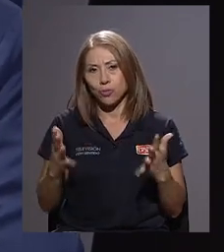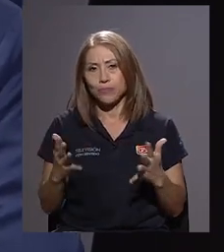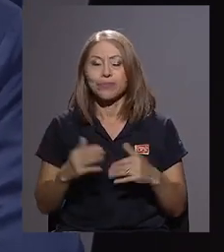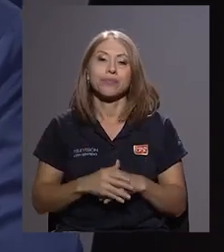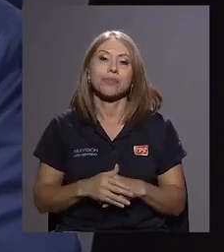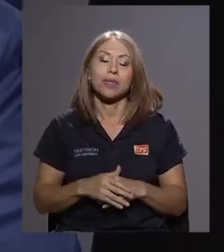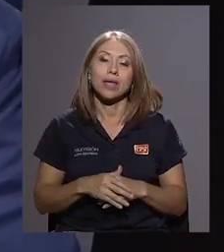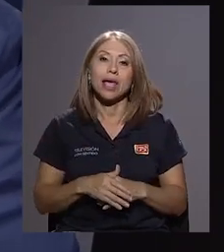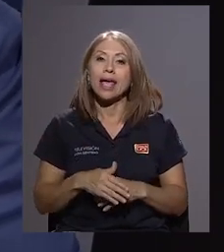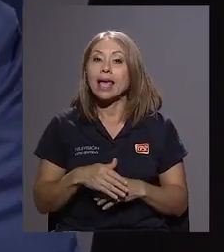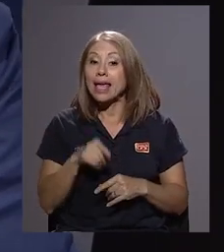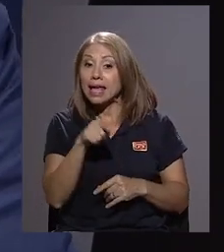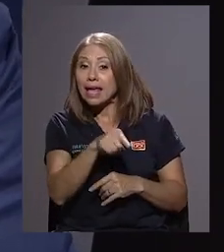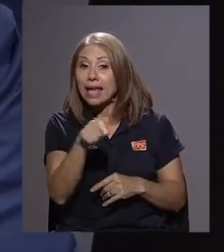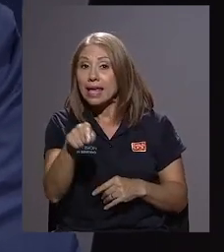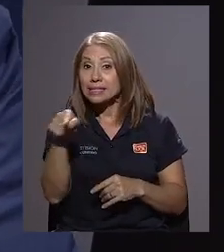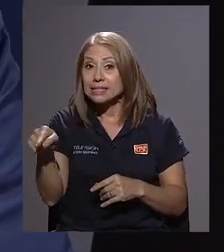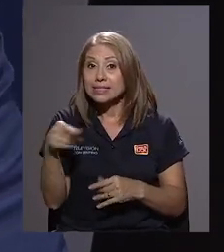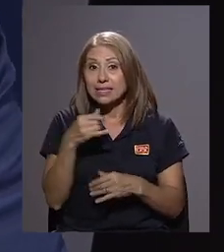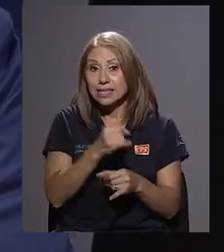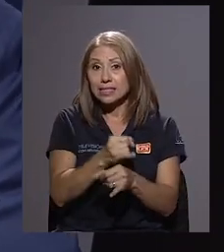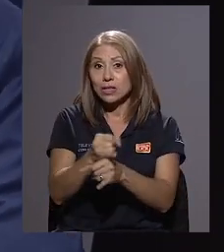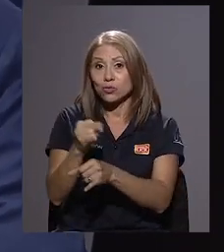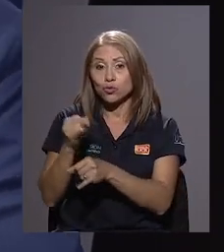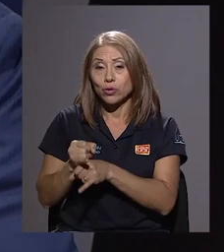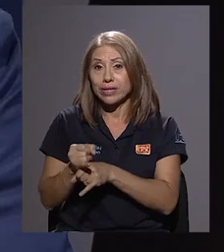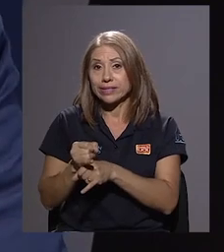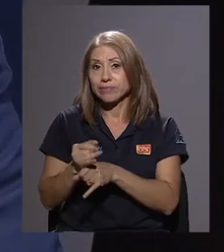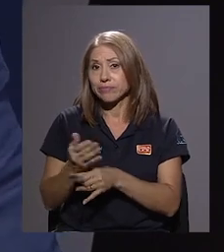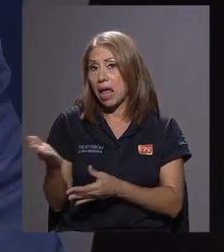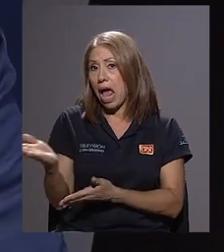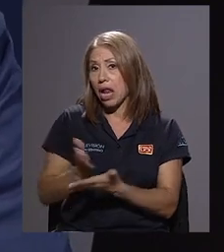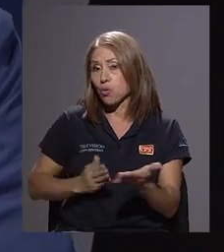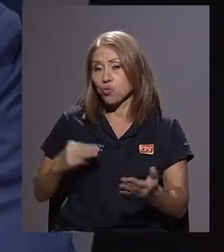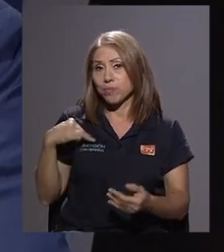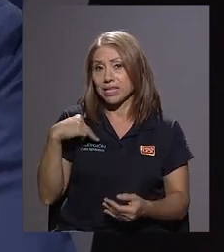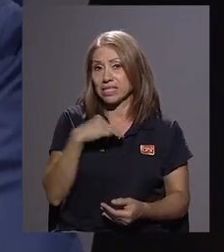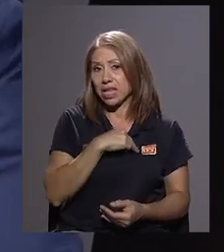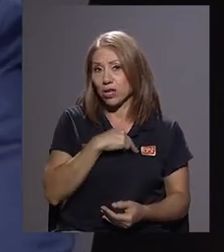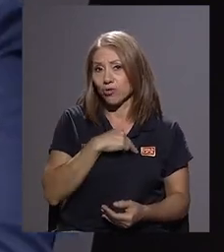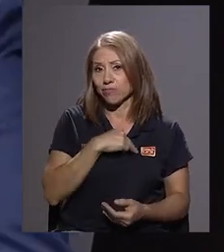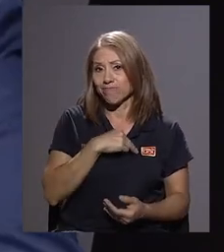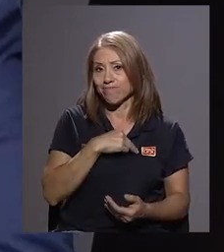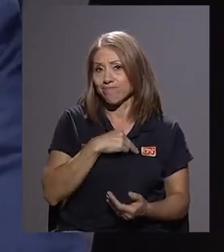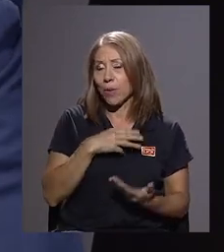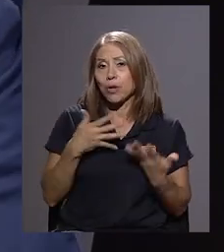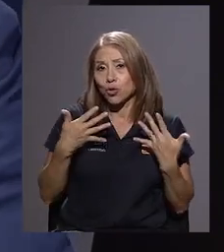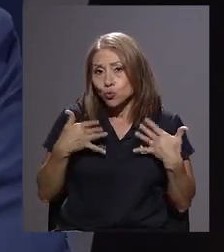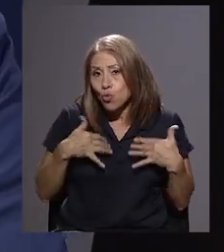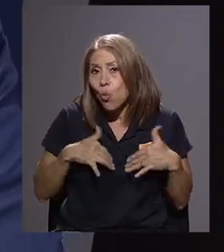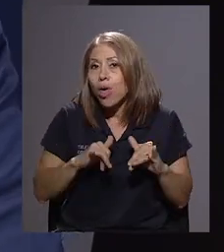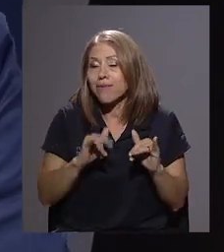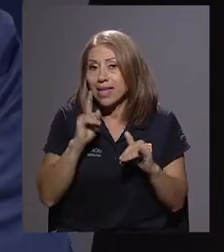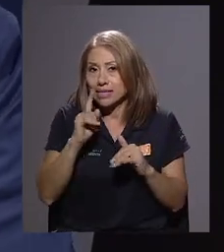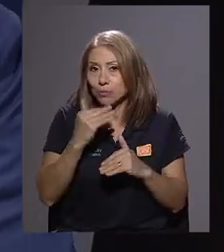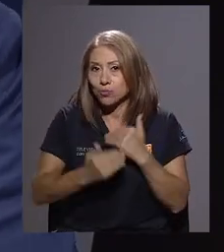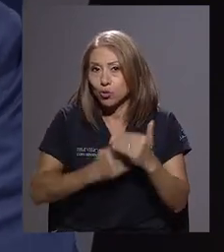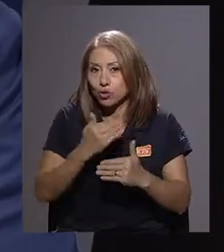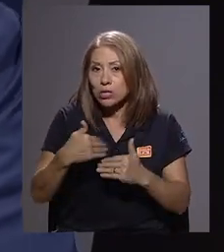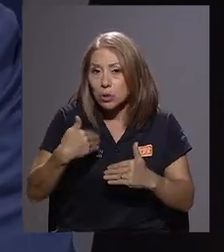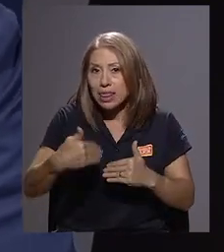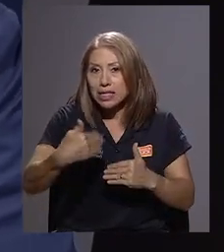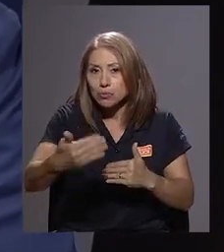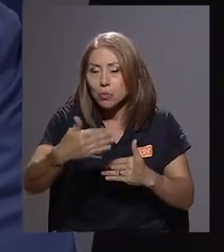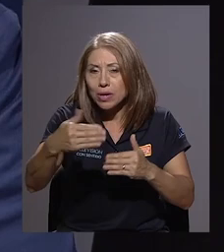sí es interesante que estas instituciones, salvo un ministerio, no sé si todavía estamos en un proceso de que se va a ampliar el documento,